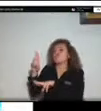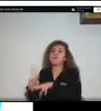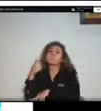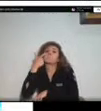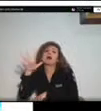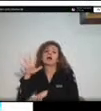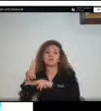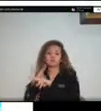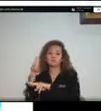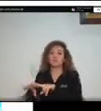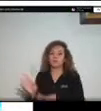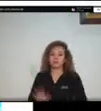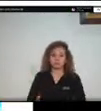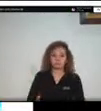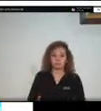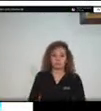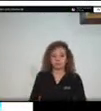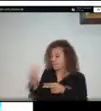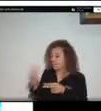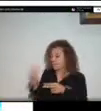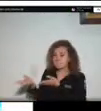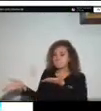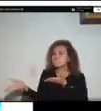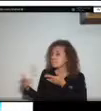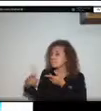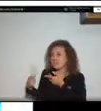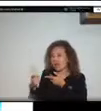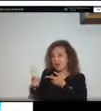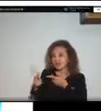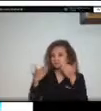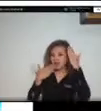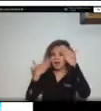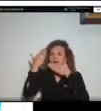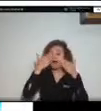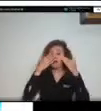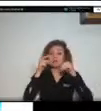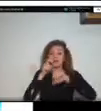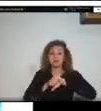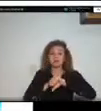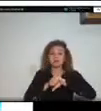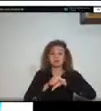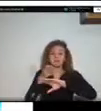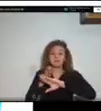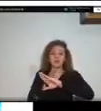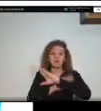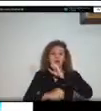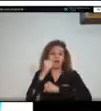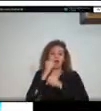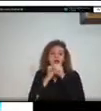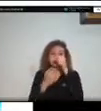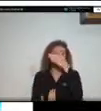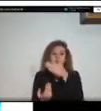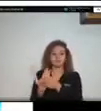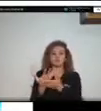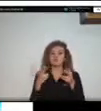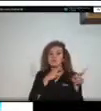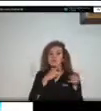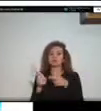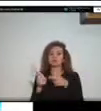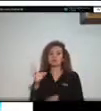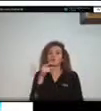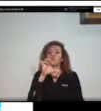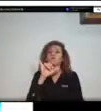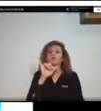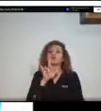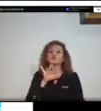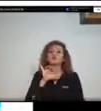aquí vemos un análisis multitemporal que hicimos a comienzo de año en el río Guayuriva entonces estas condiciones